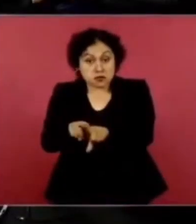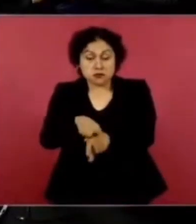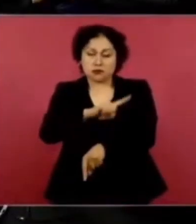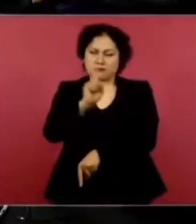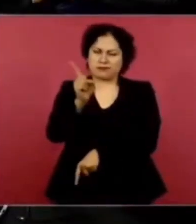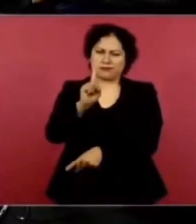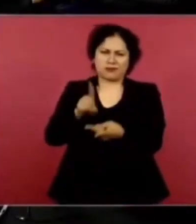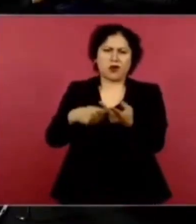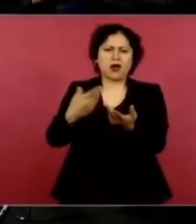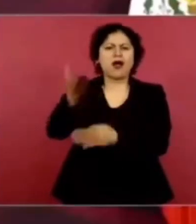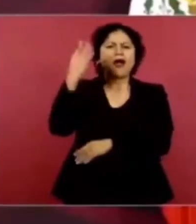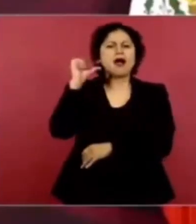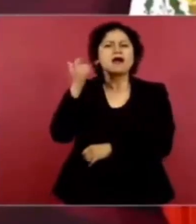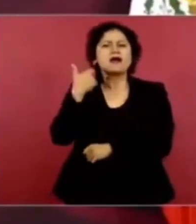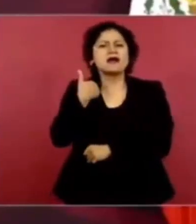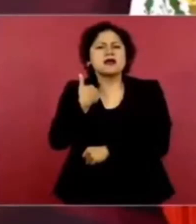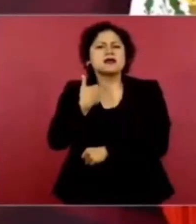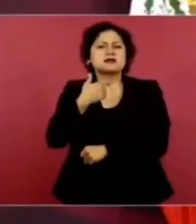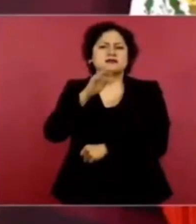ni con Fox.